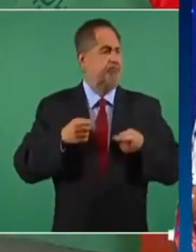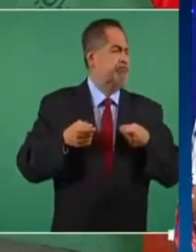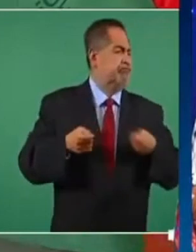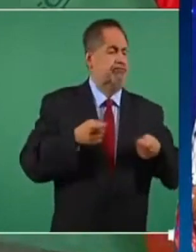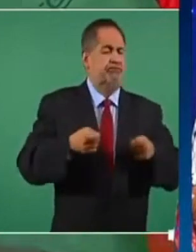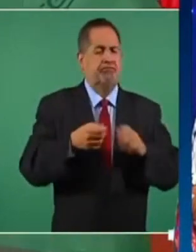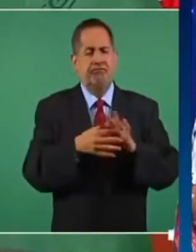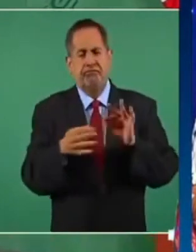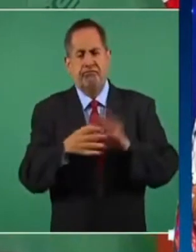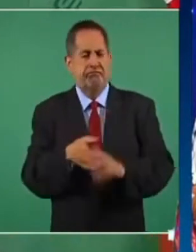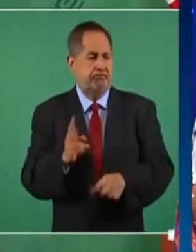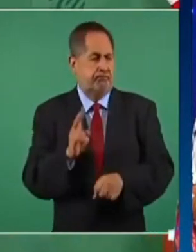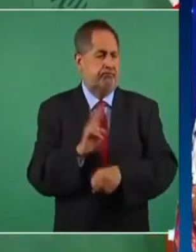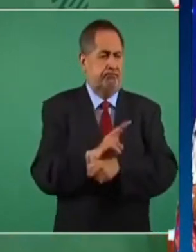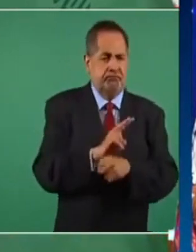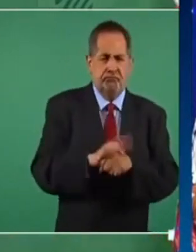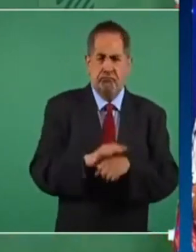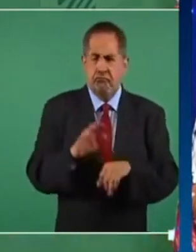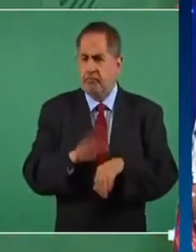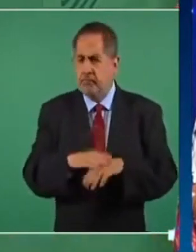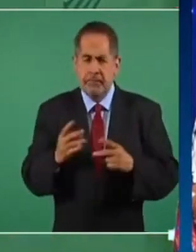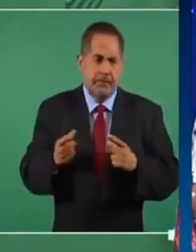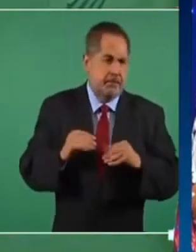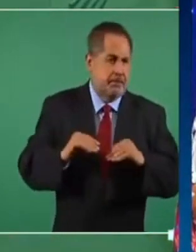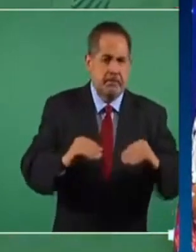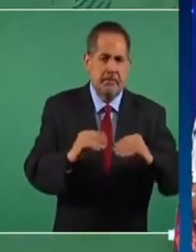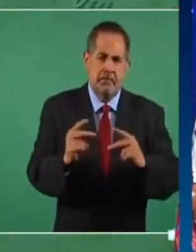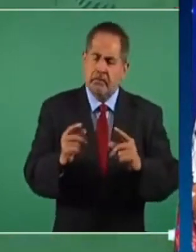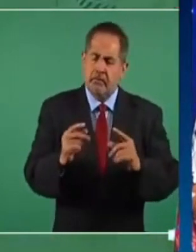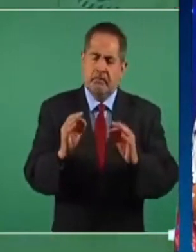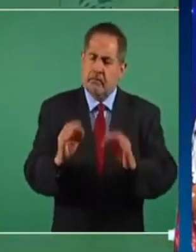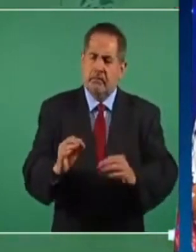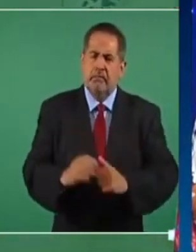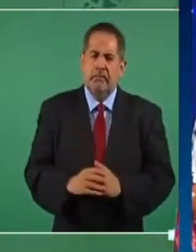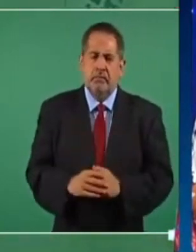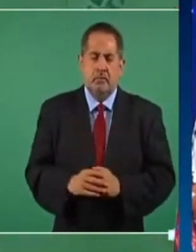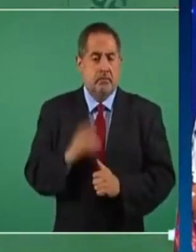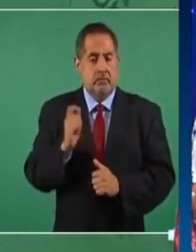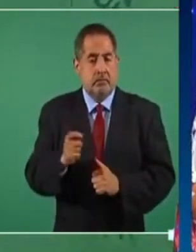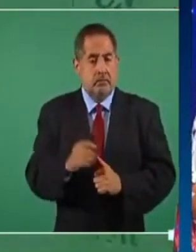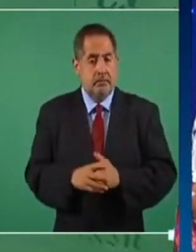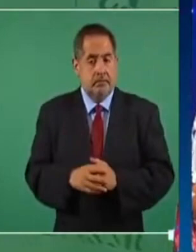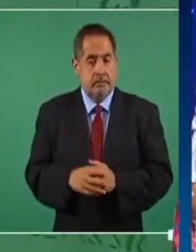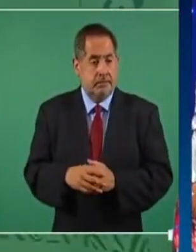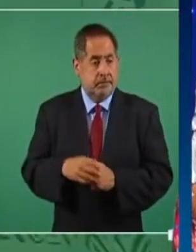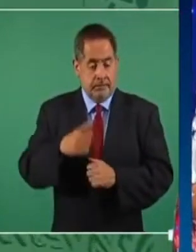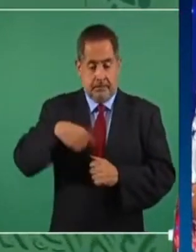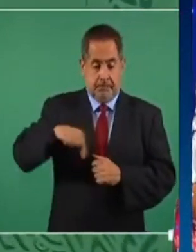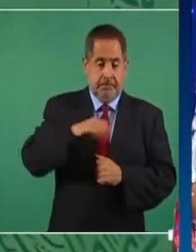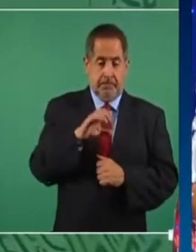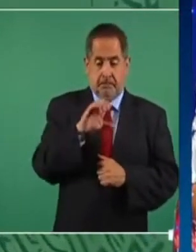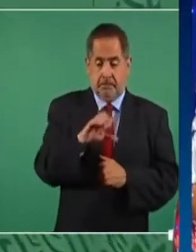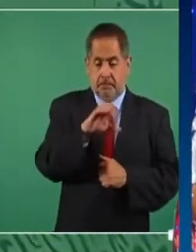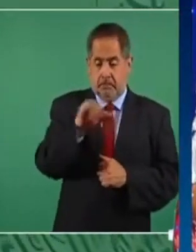más activo porque ese Consejo